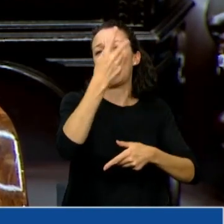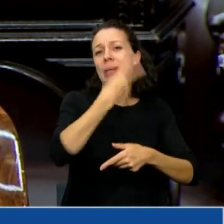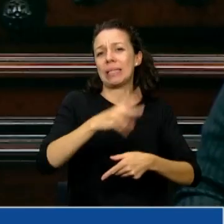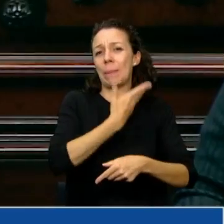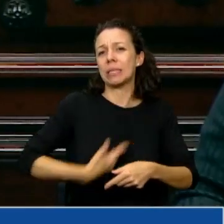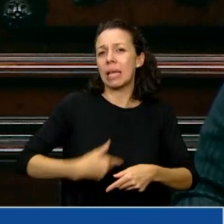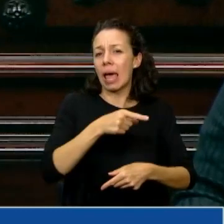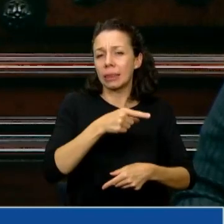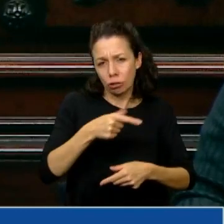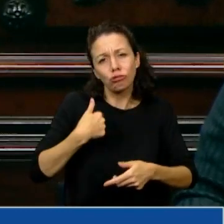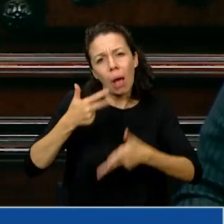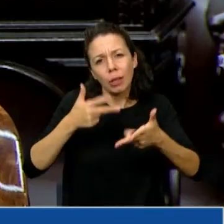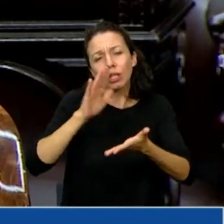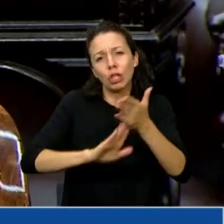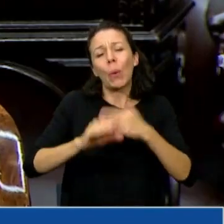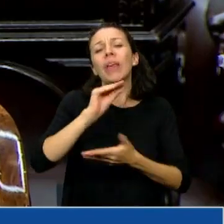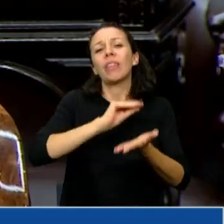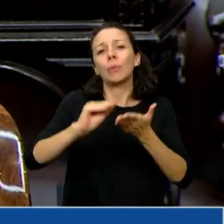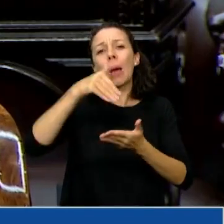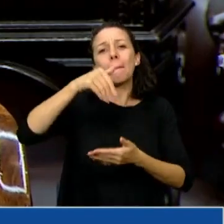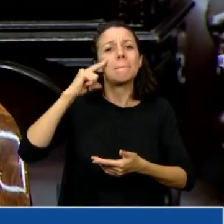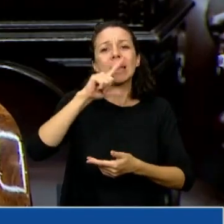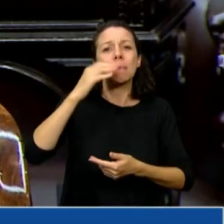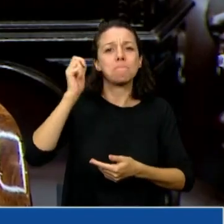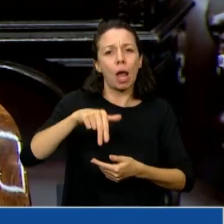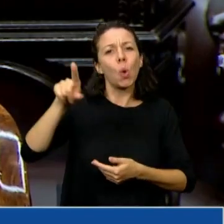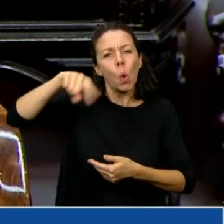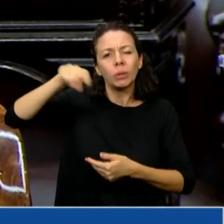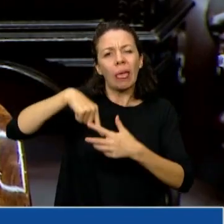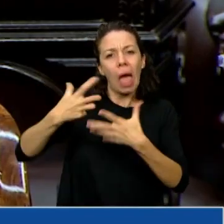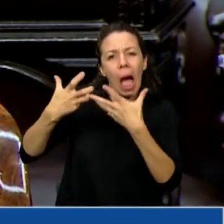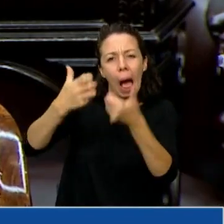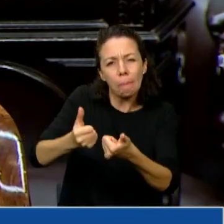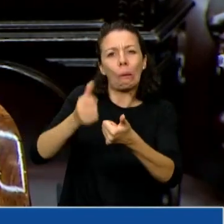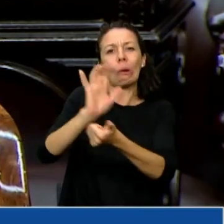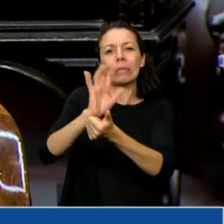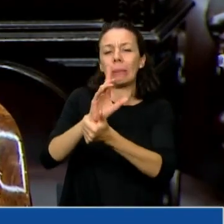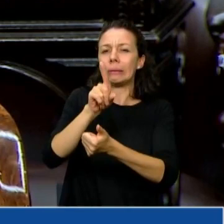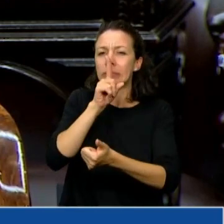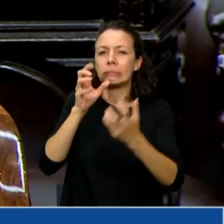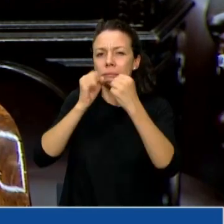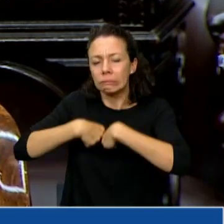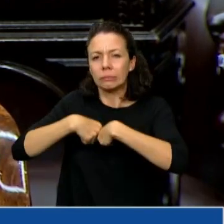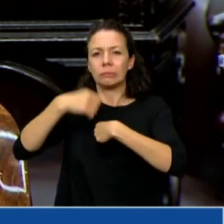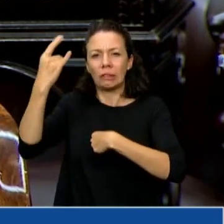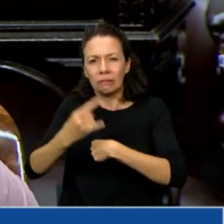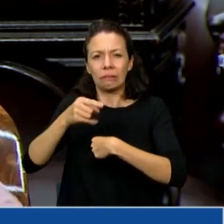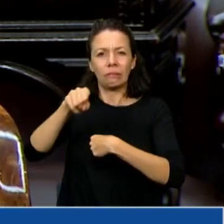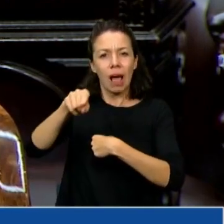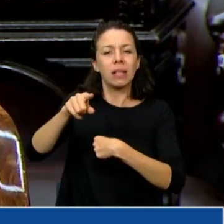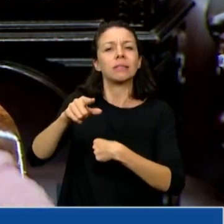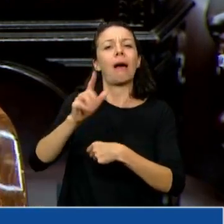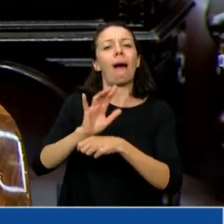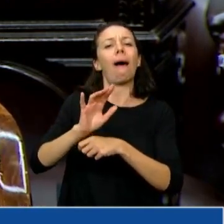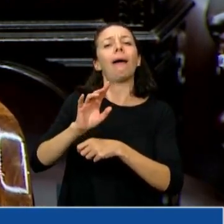Y me refiero al diputado Milman, lo apañan ustedes, la hipocresía, la hipocresía de